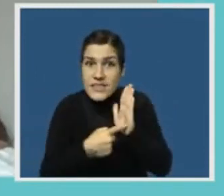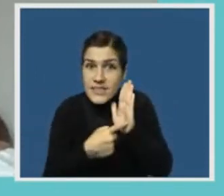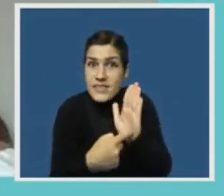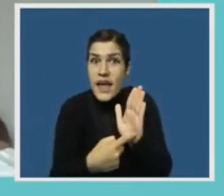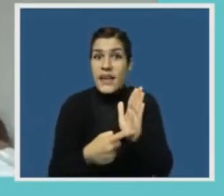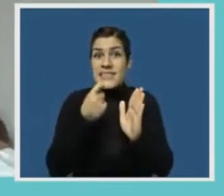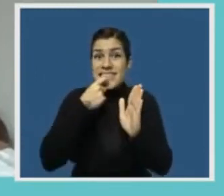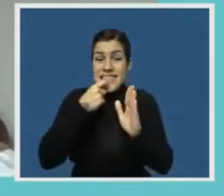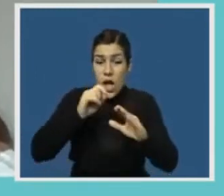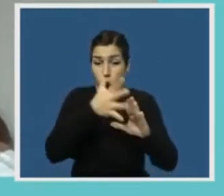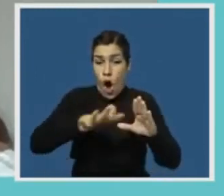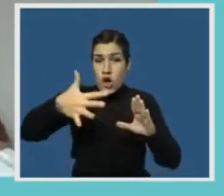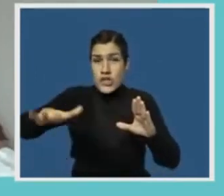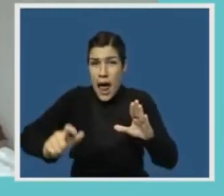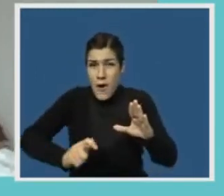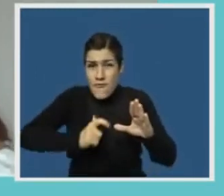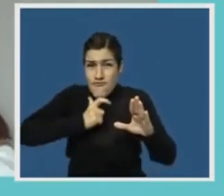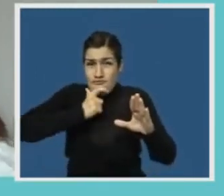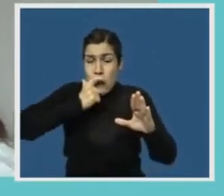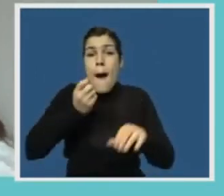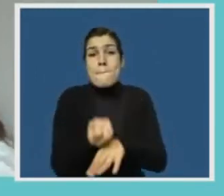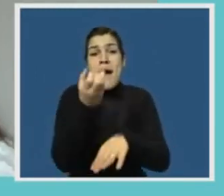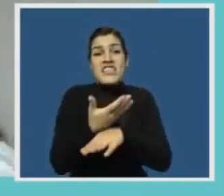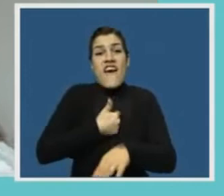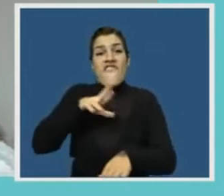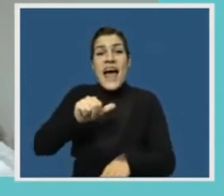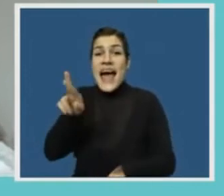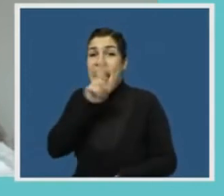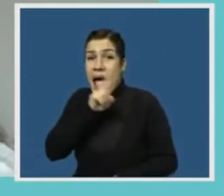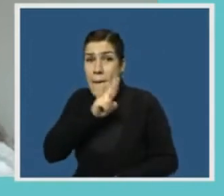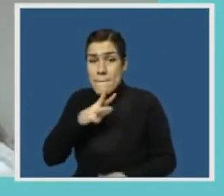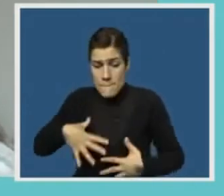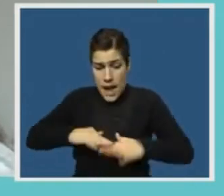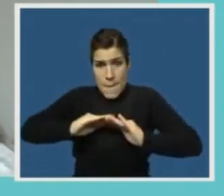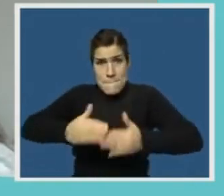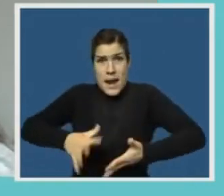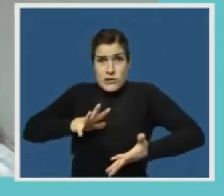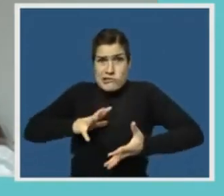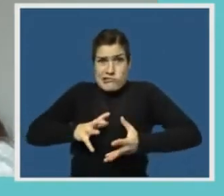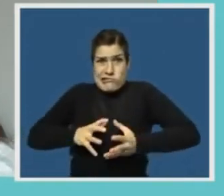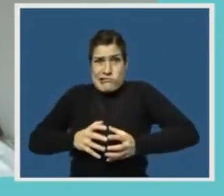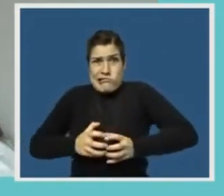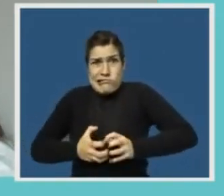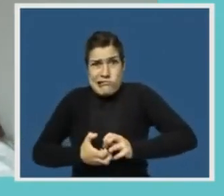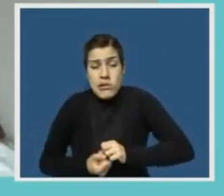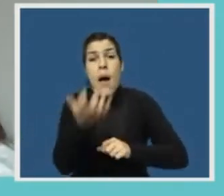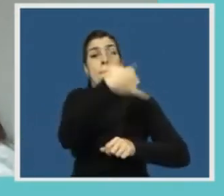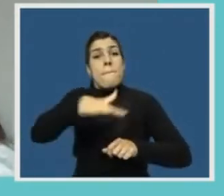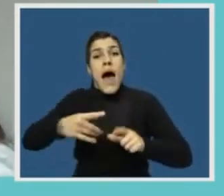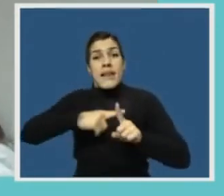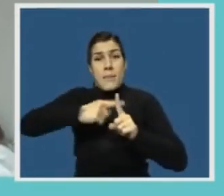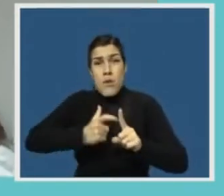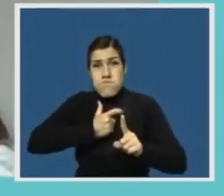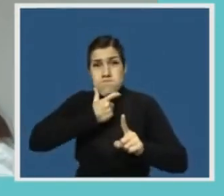supervivencia de las hembras de ballenas francas-ofreras, debido a que el incremento en la temperatura superficial del mar reduce la